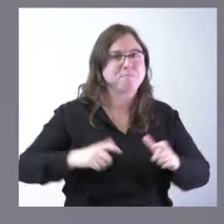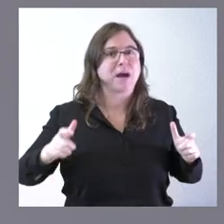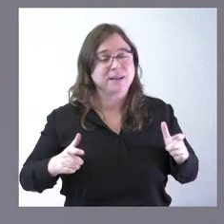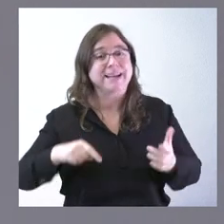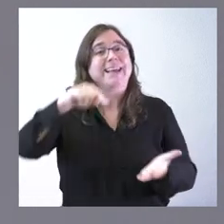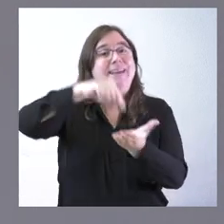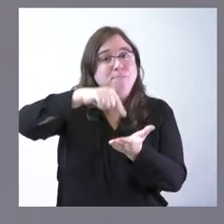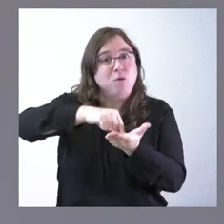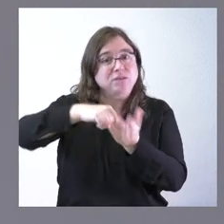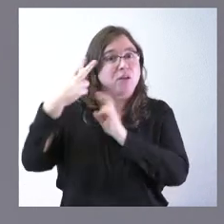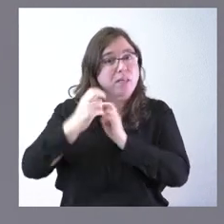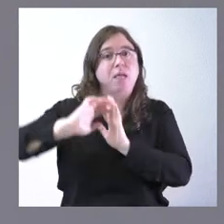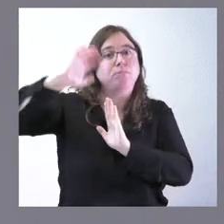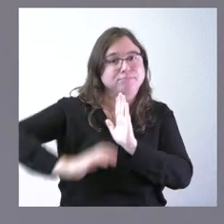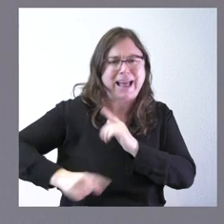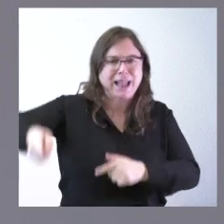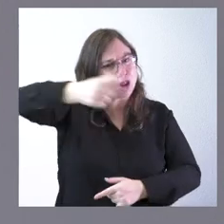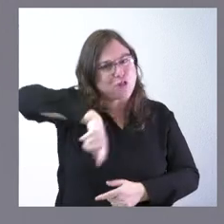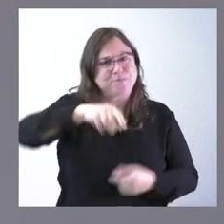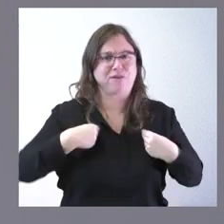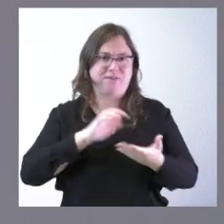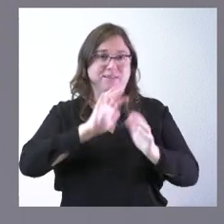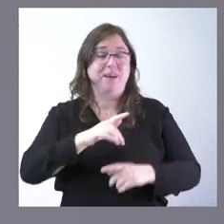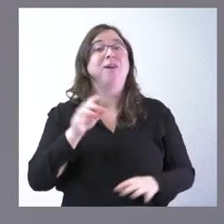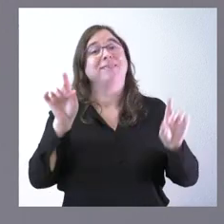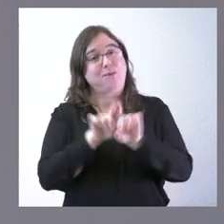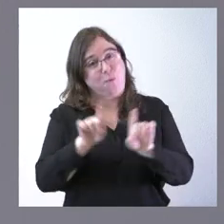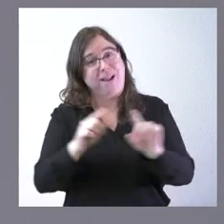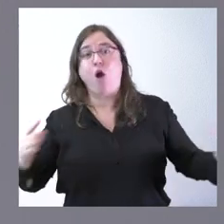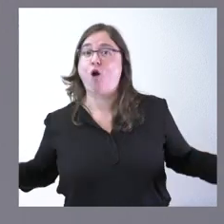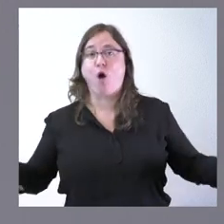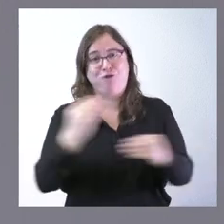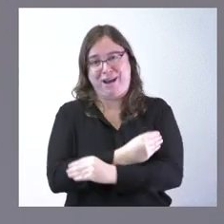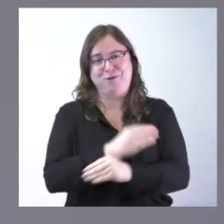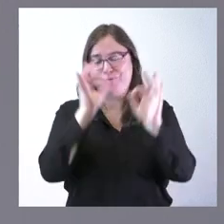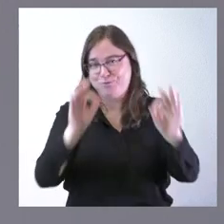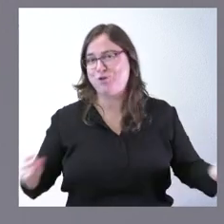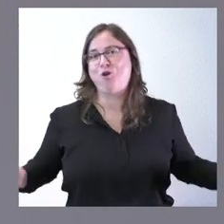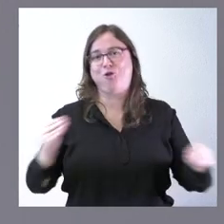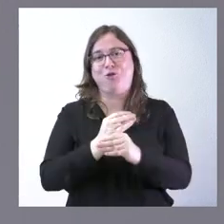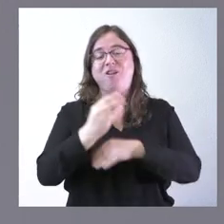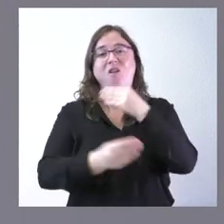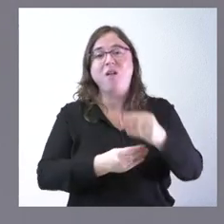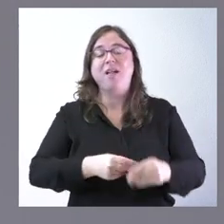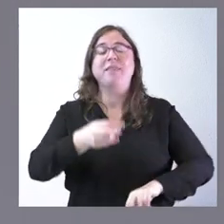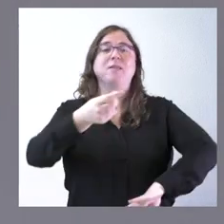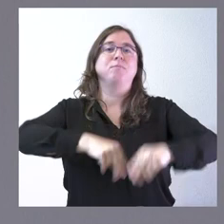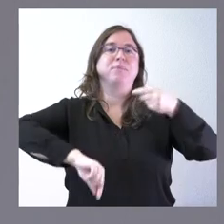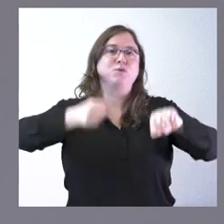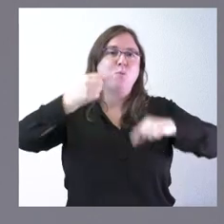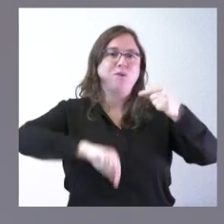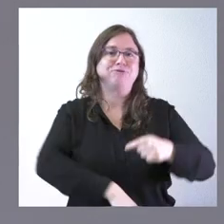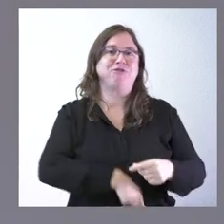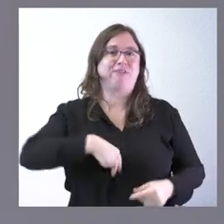impuestos a todos los ciudadanos de Castilla y León justo lo contrario de lo que hace el presupuesto general del Estado fíjense